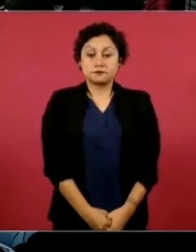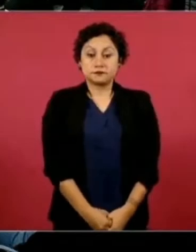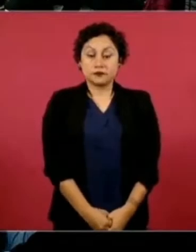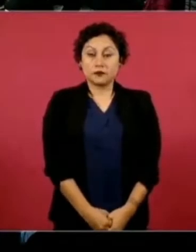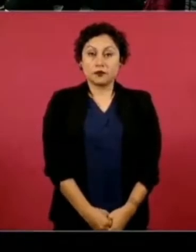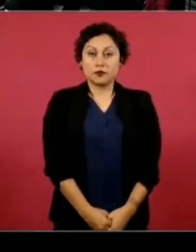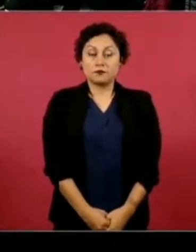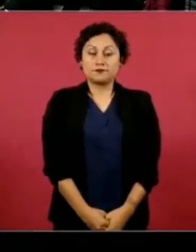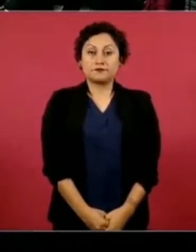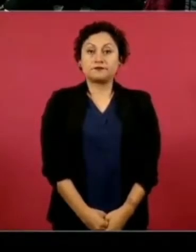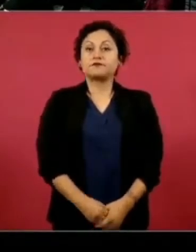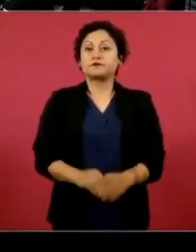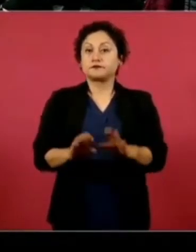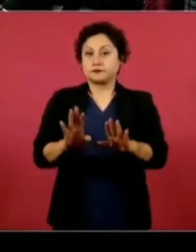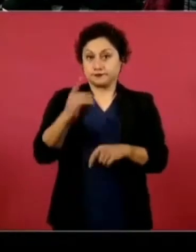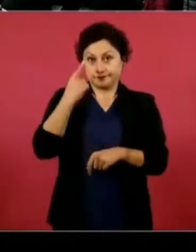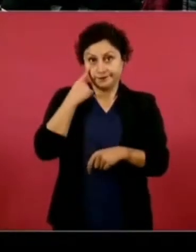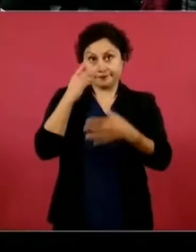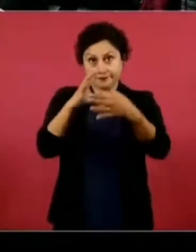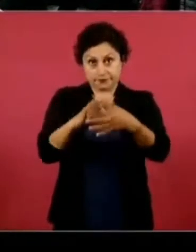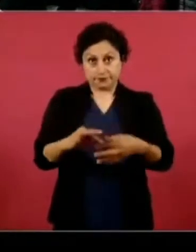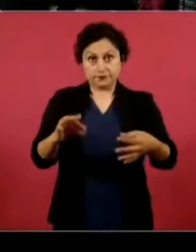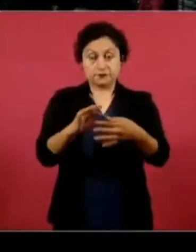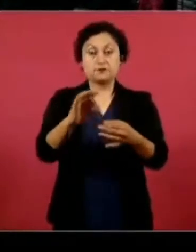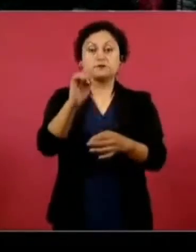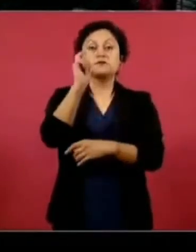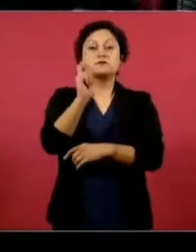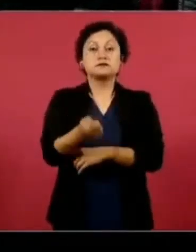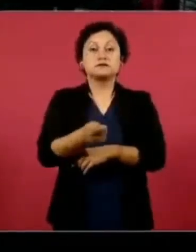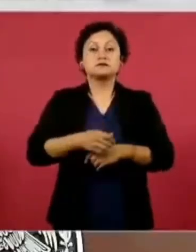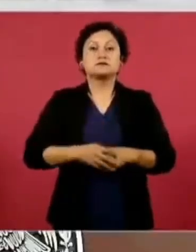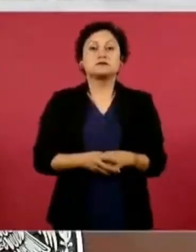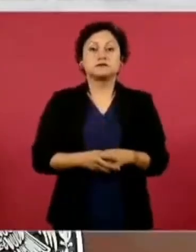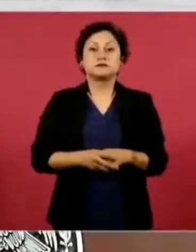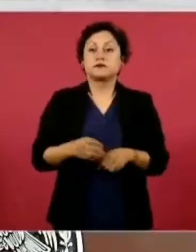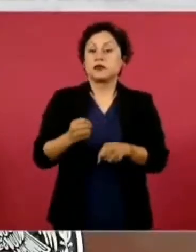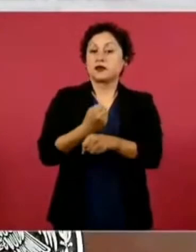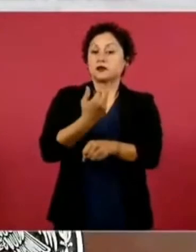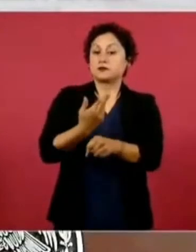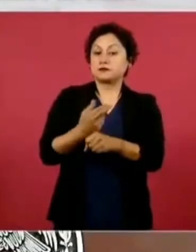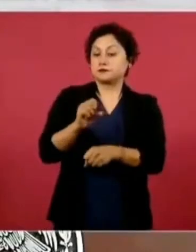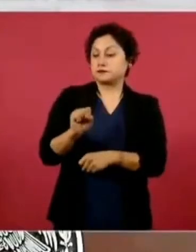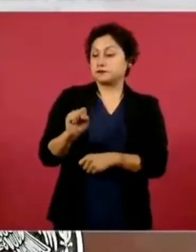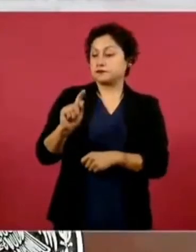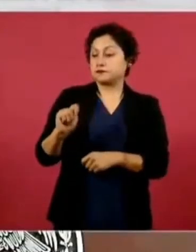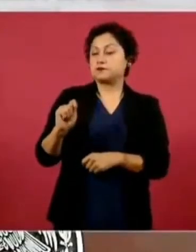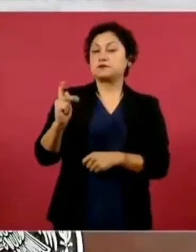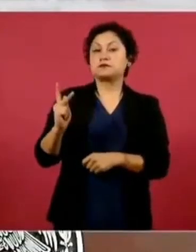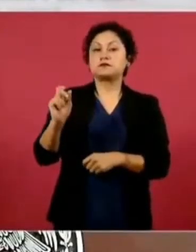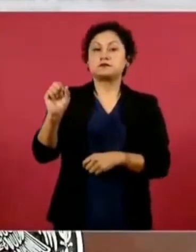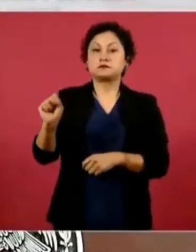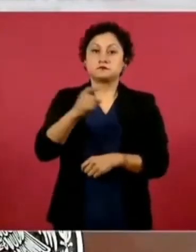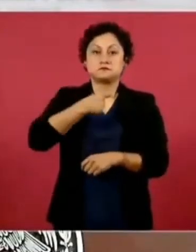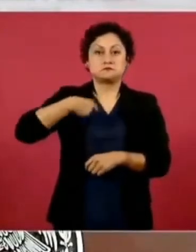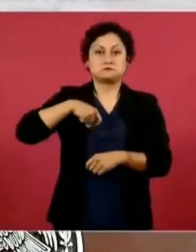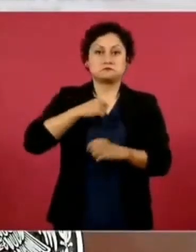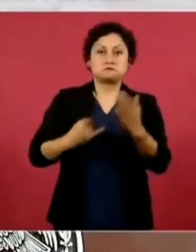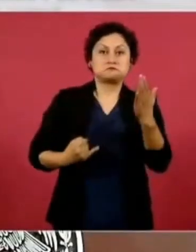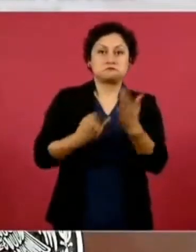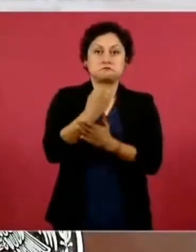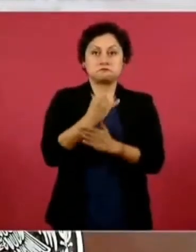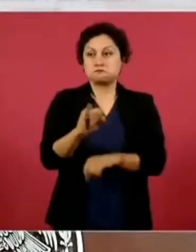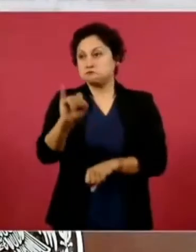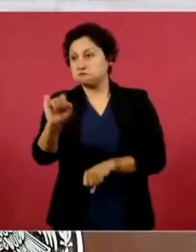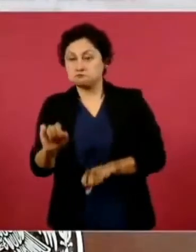Bueno, pues sí comentarles que también la Secretaría de Trabajo no decide quién sí puede o no puede,